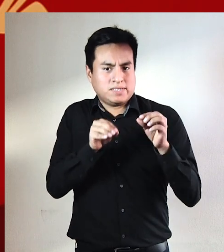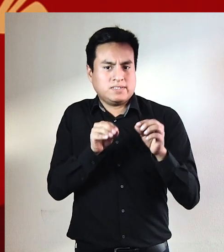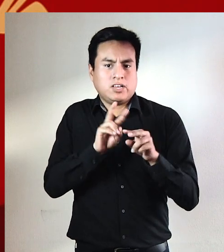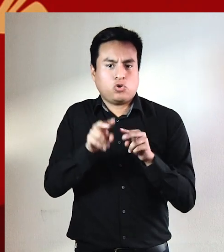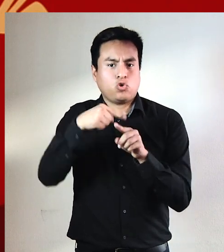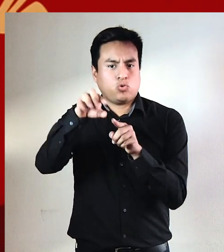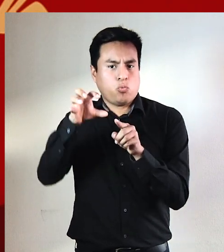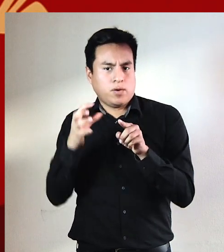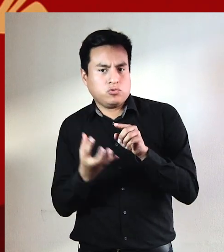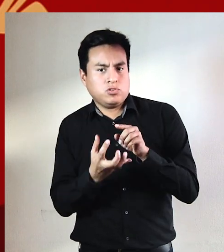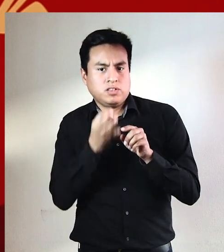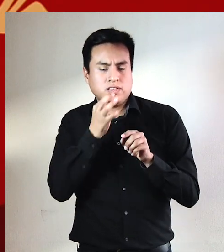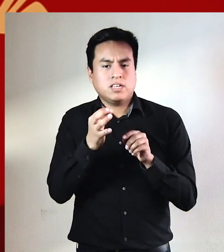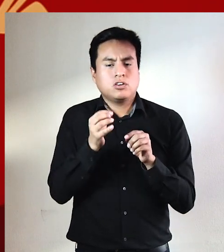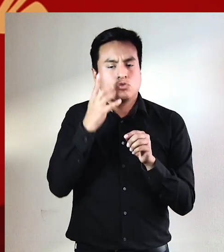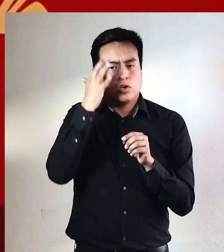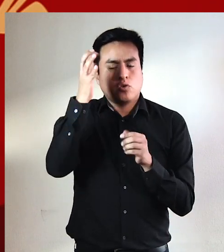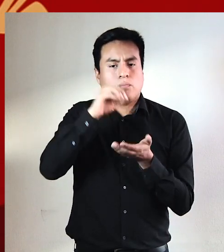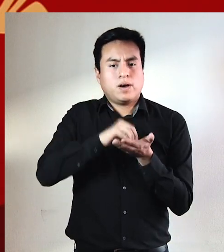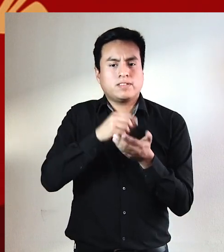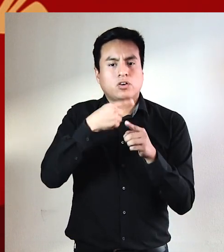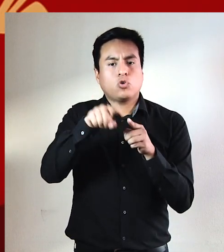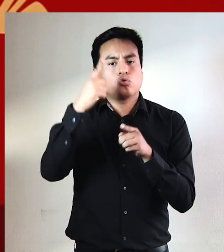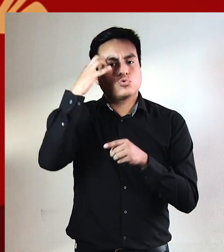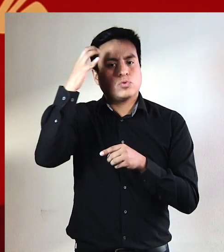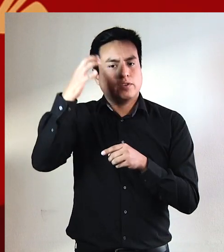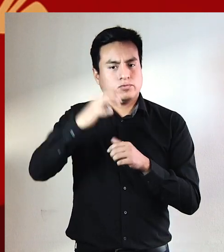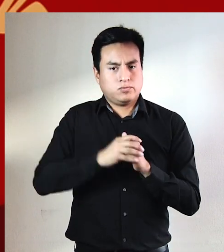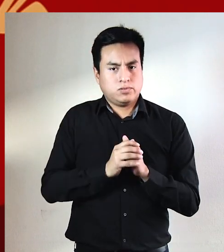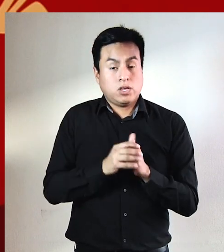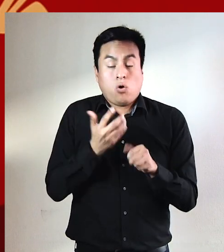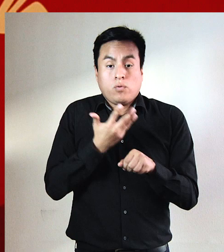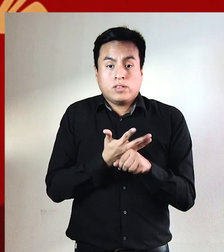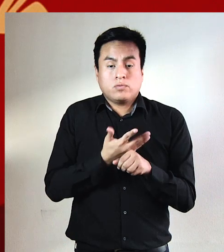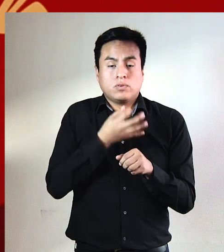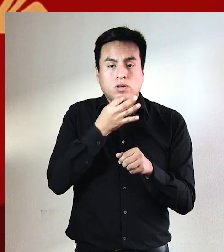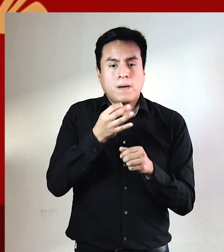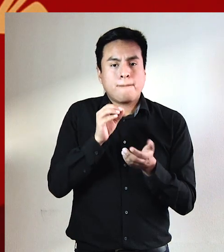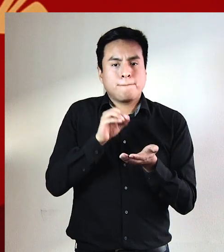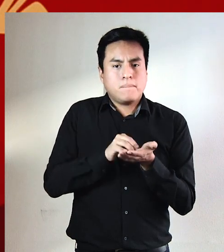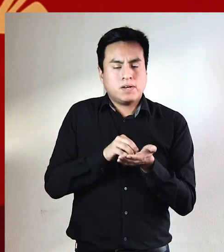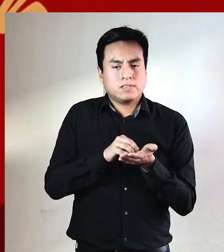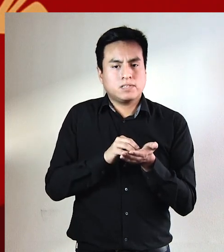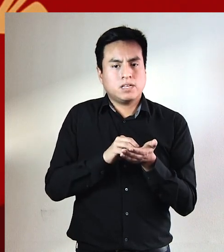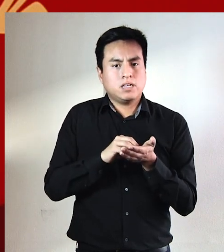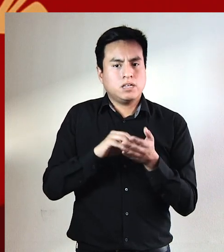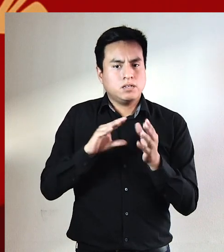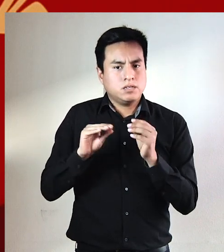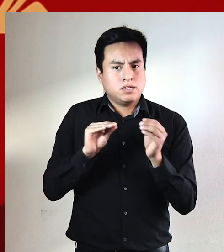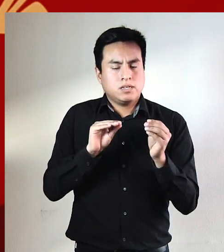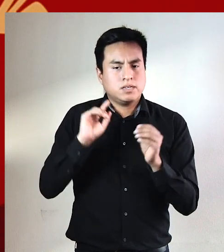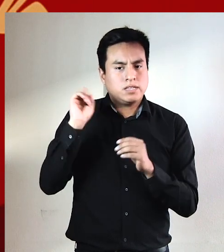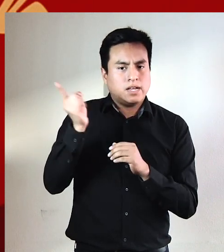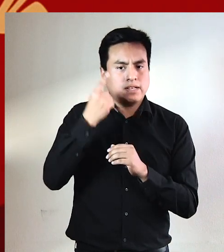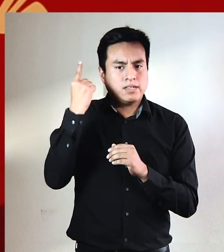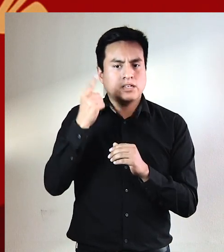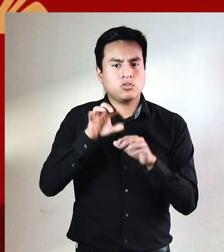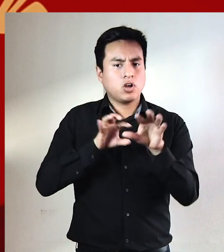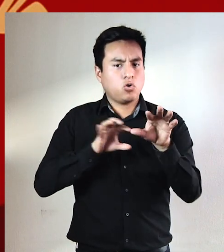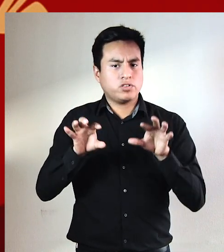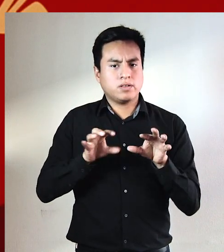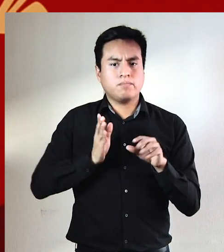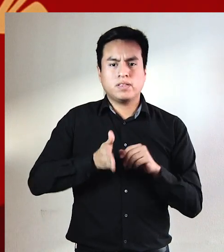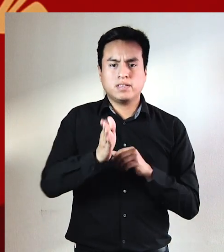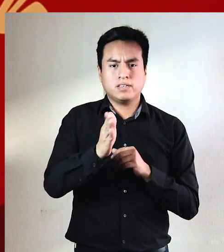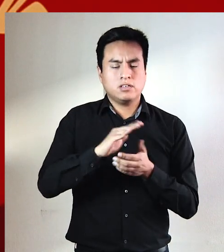entre los otros pueblos, que hubiese un sueño más entre los otros sueños, que hubiese una voz más en la conversación general que